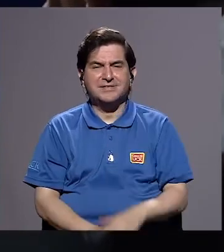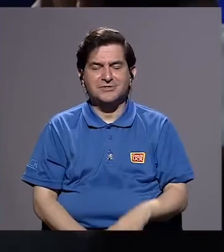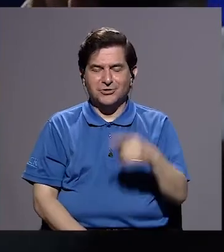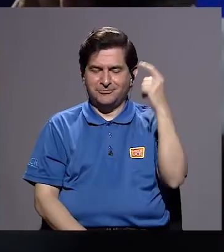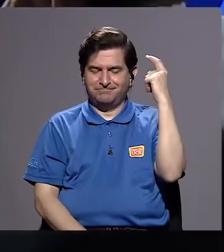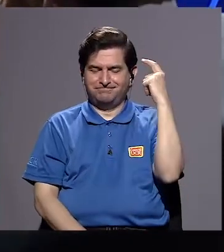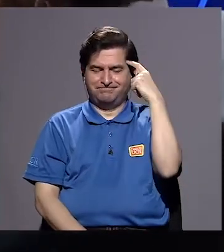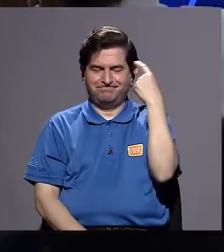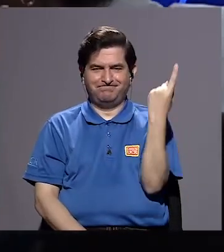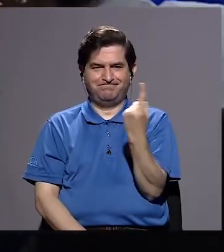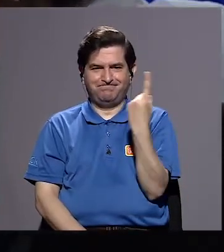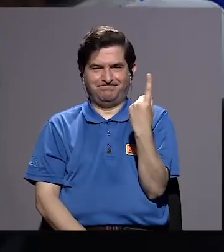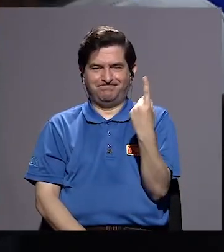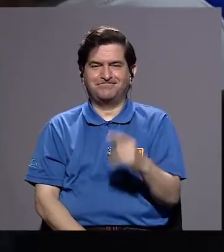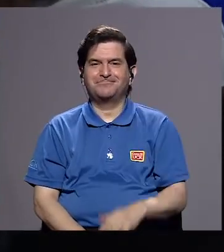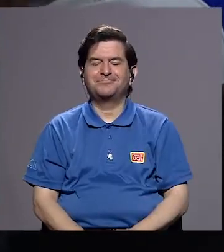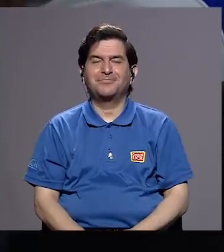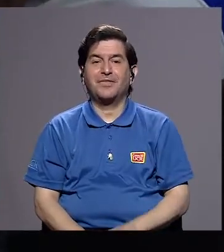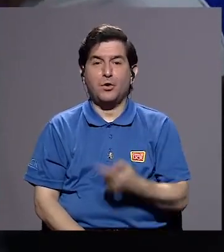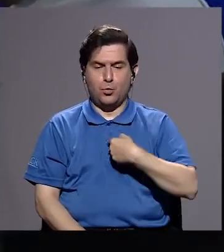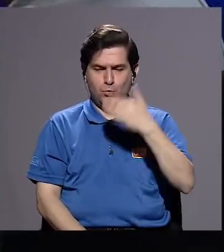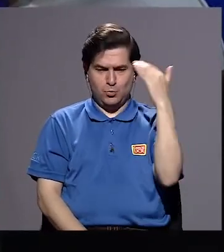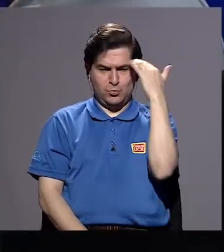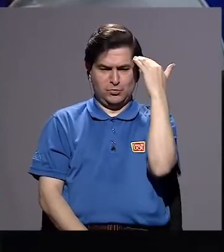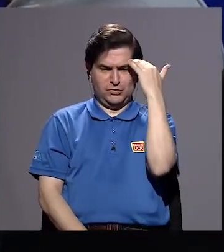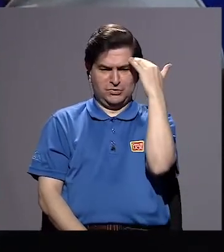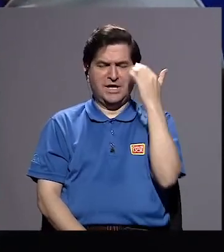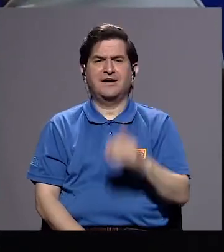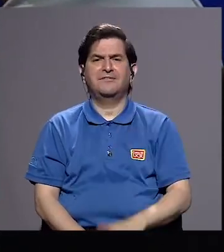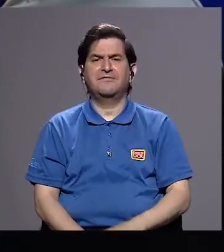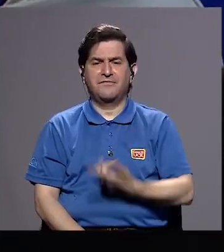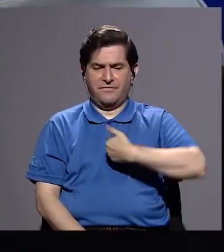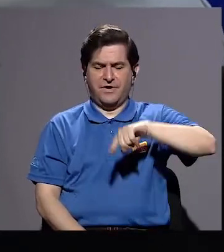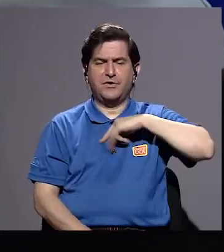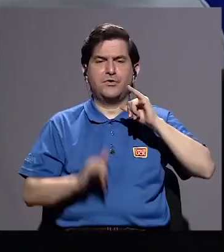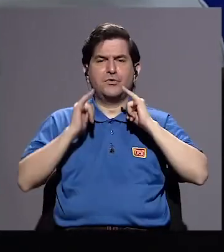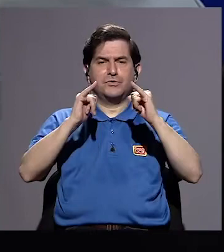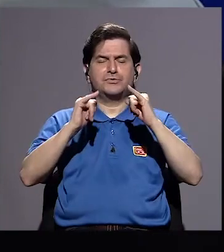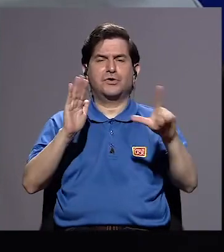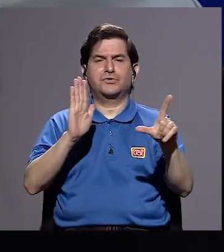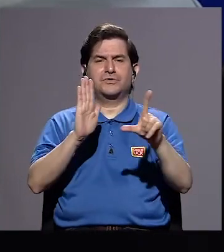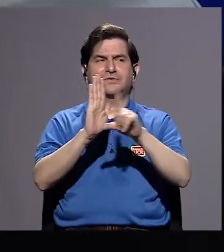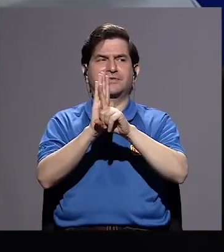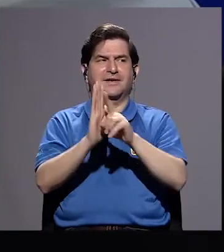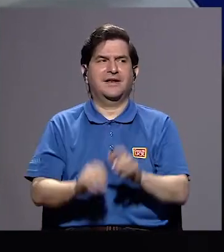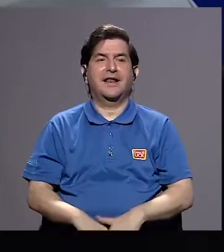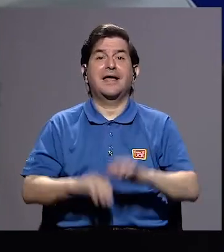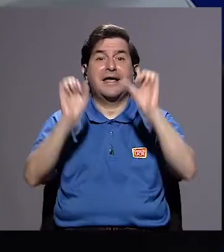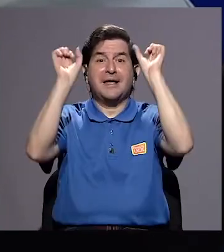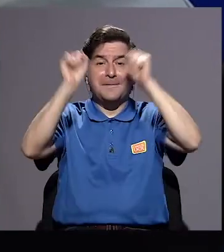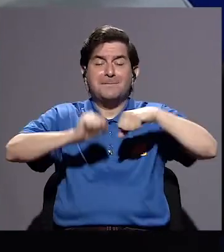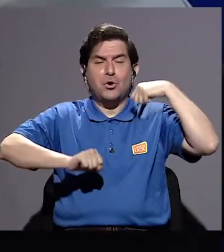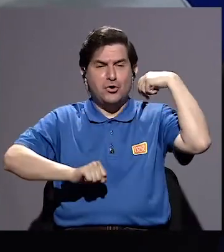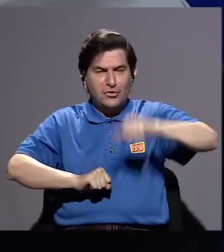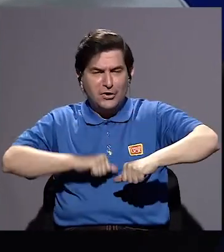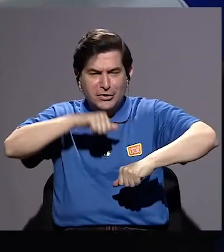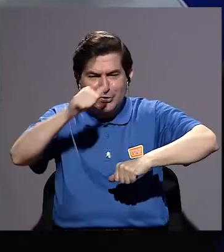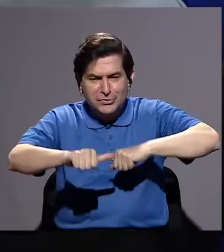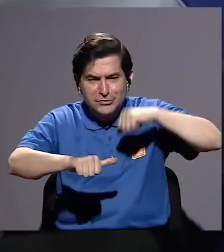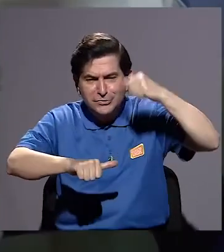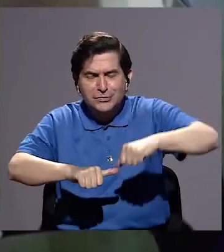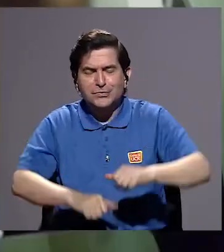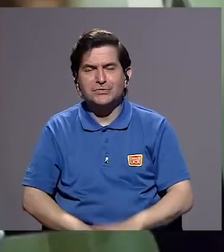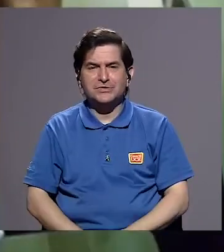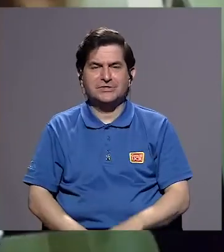está aquí en el cerebro. Tenemos que saber que somos iguales ante la ley y que podemos luchar